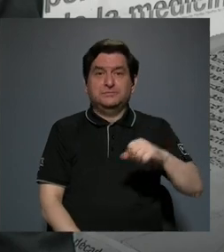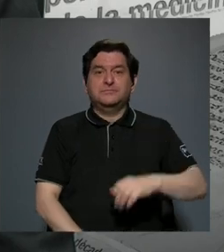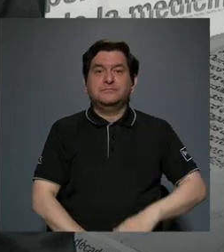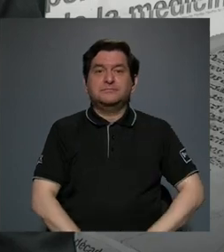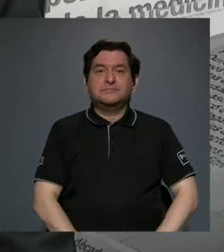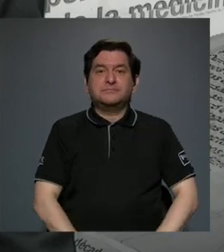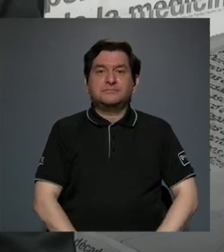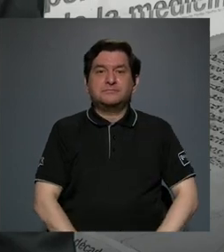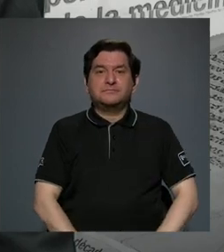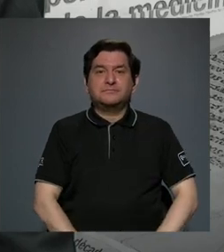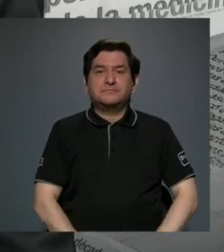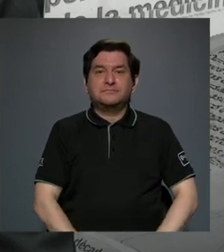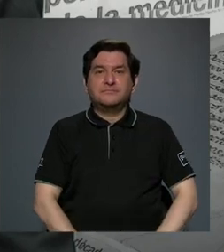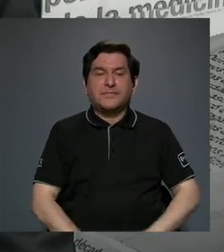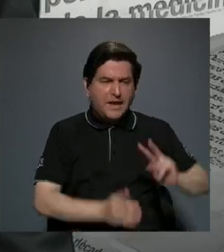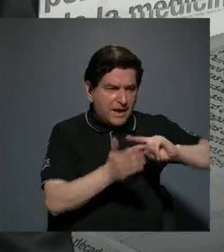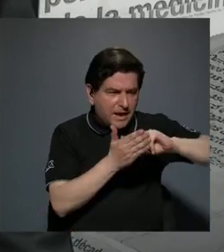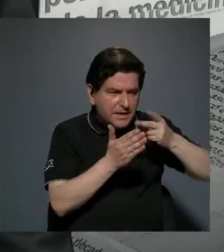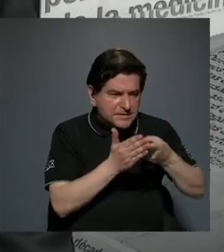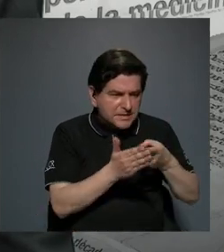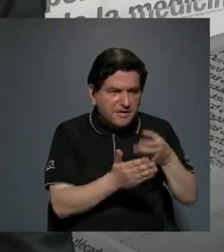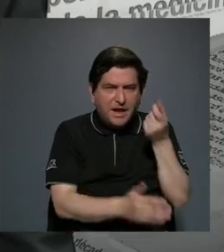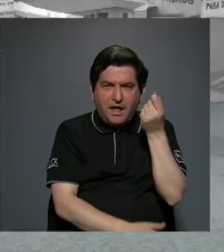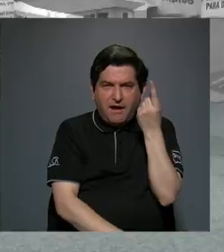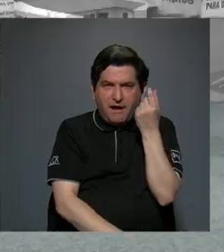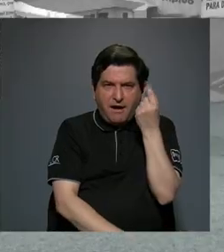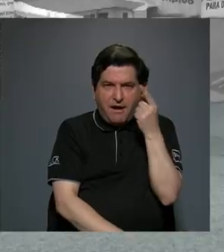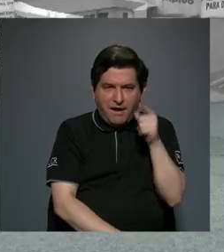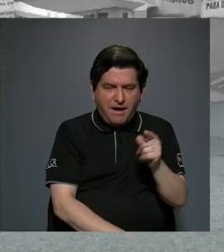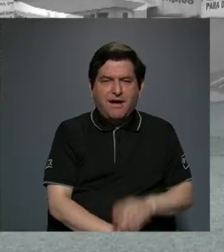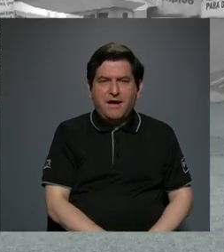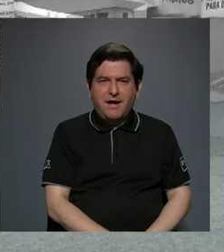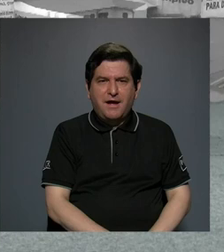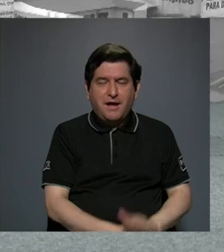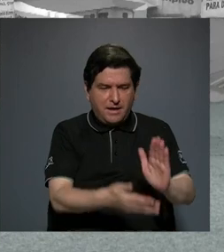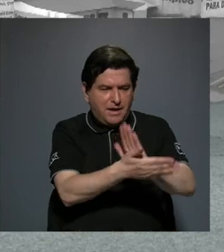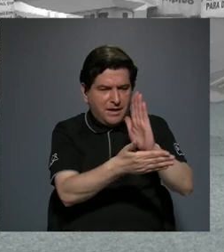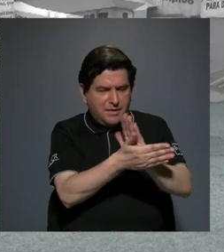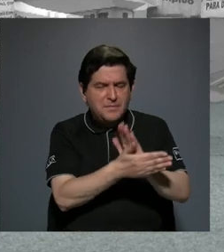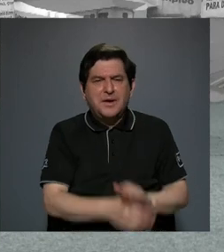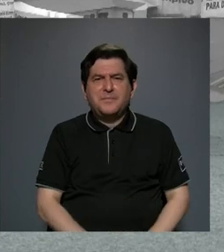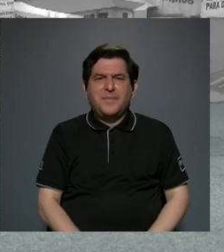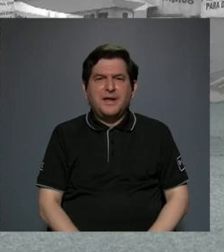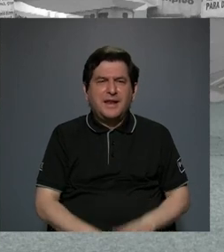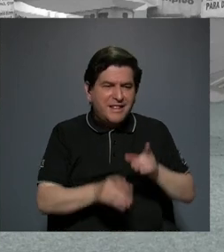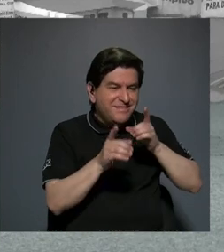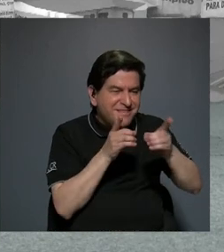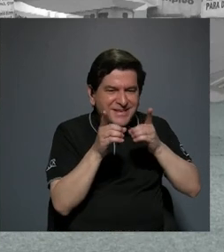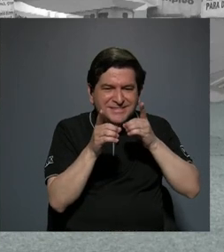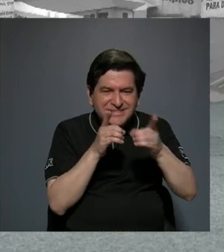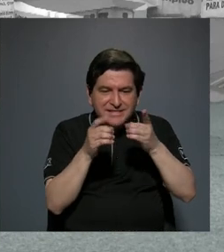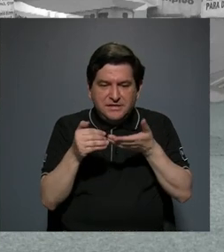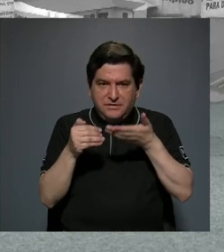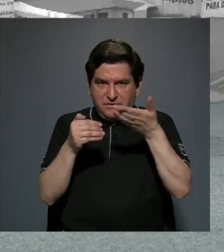lo que significa interpretar la partitura es un lienzo con descripciones